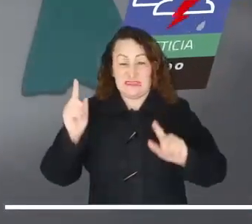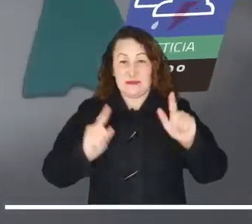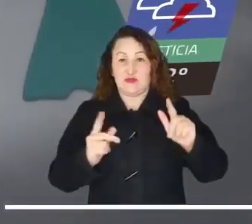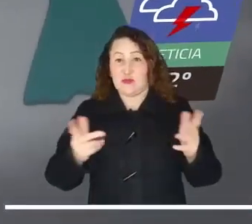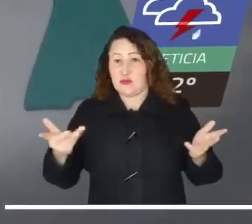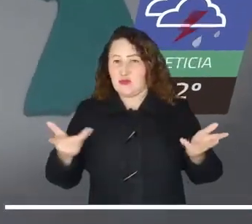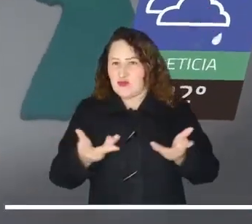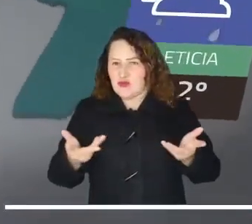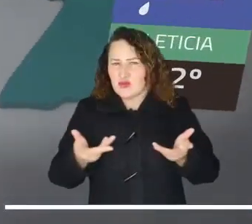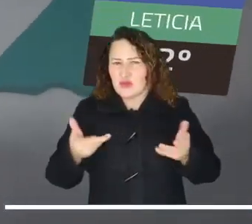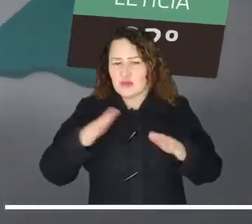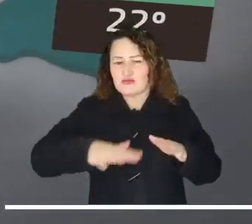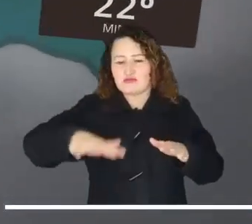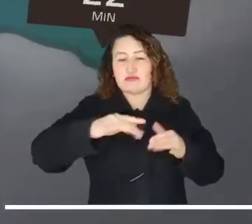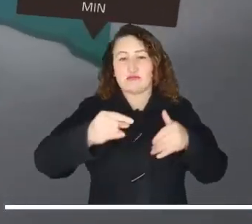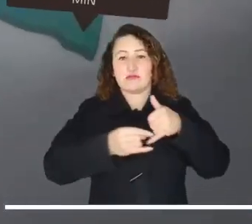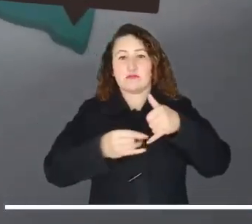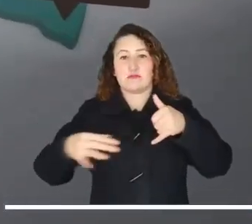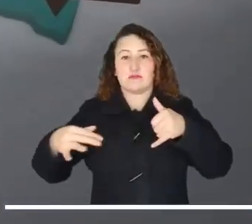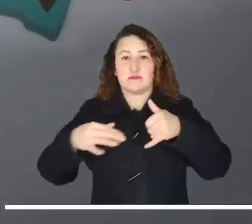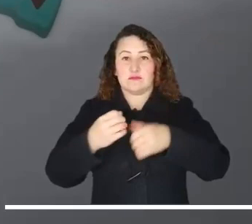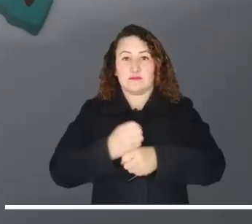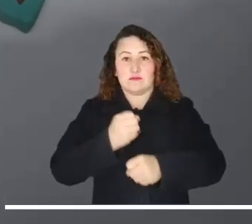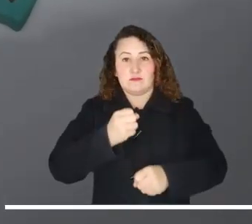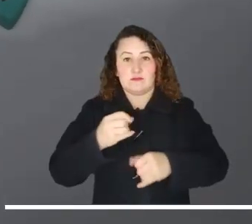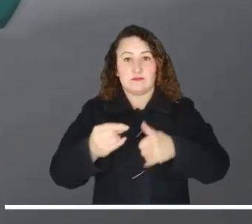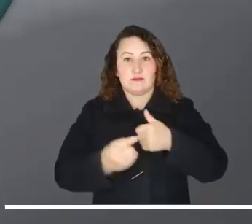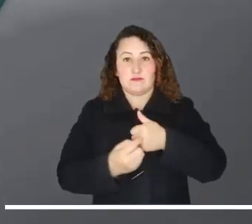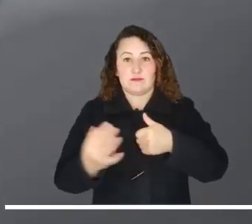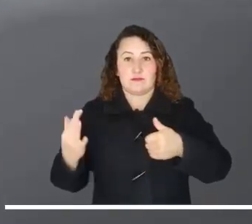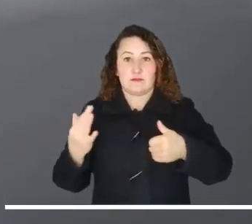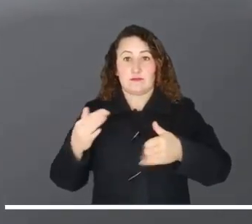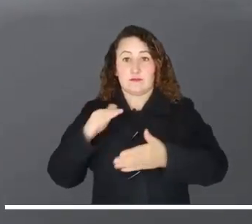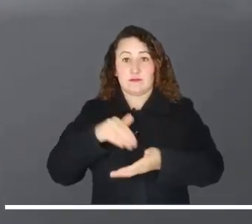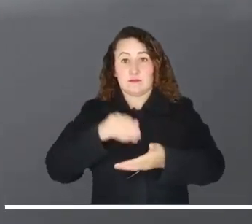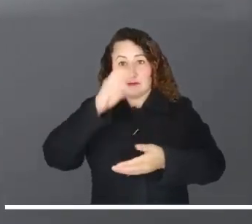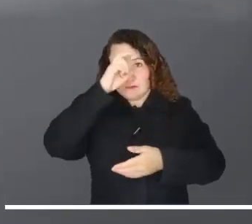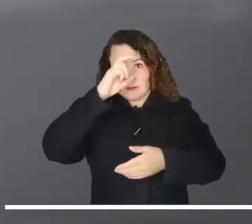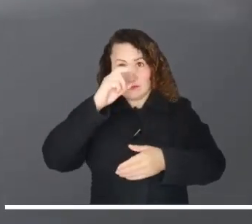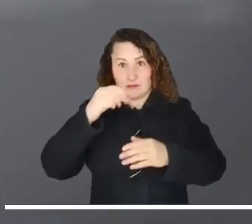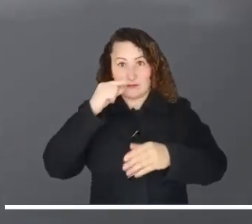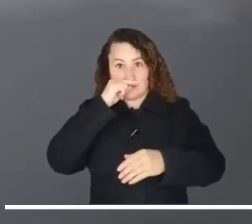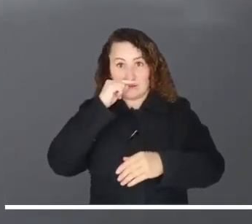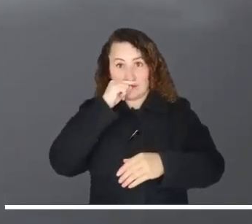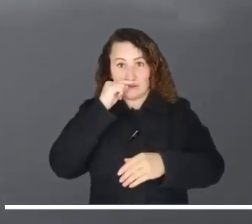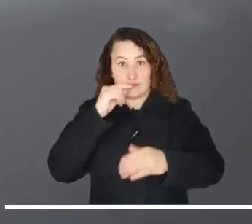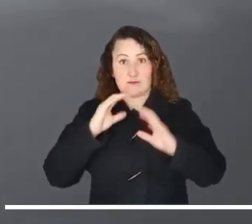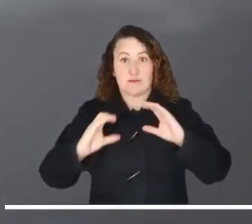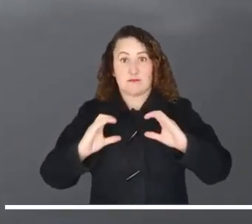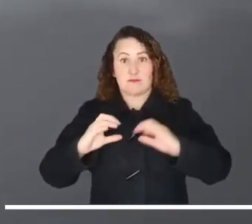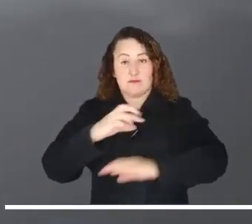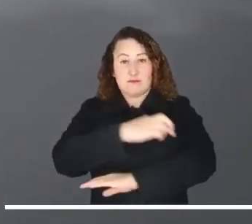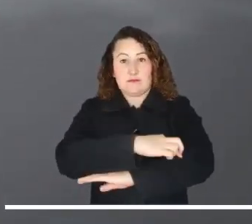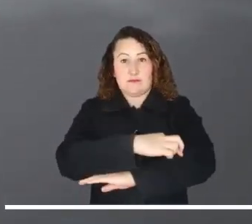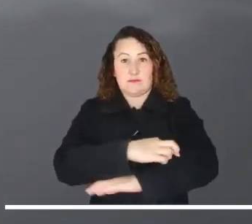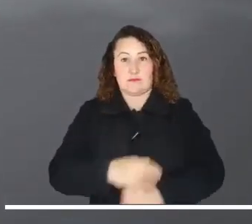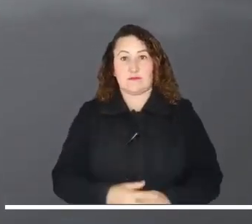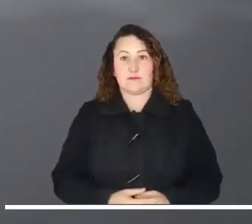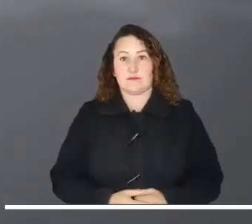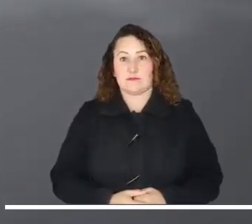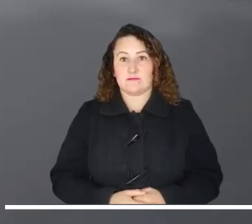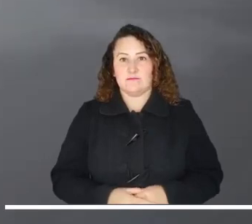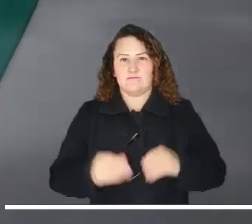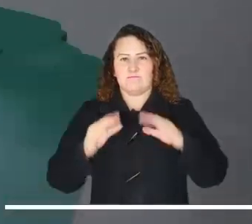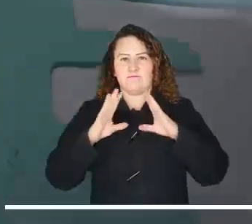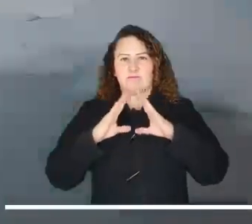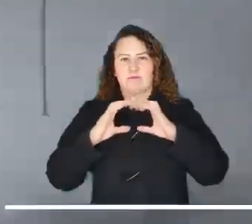amazónicas llegarían con tormentas y se advierten en amplios sectores de Guainía, Baupés, Guaviares, centro y norte de Amazonas y